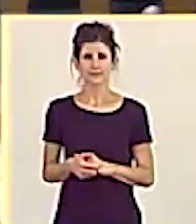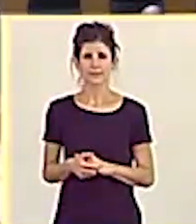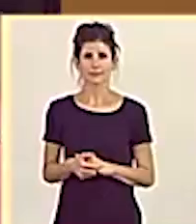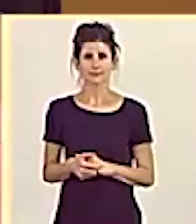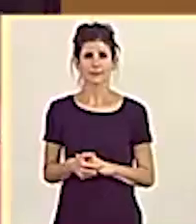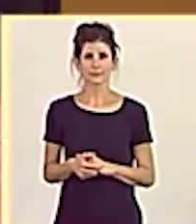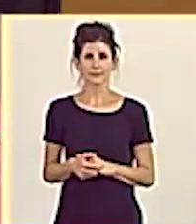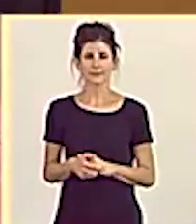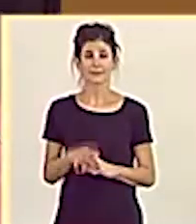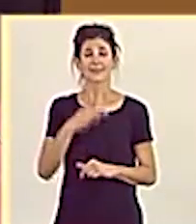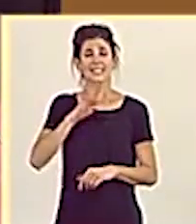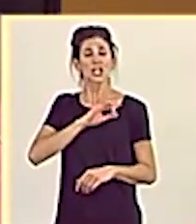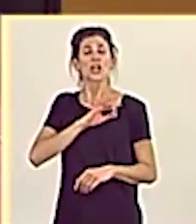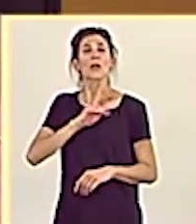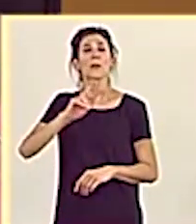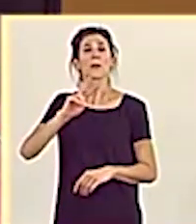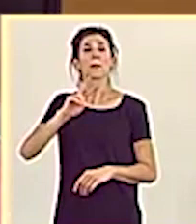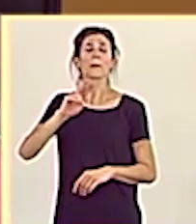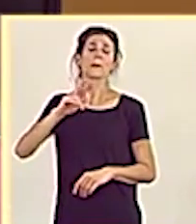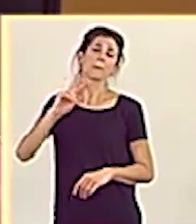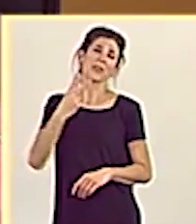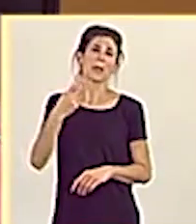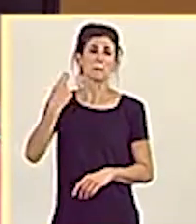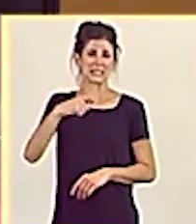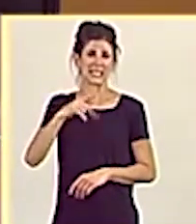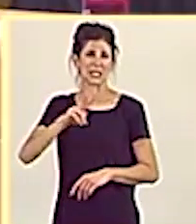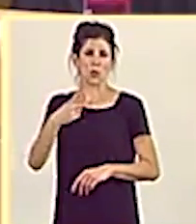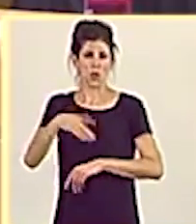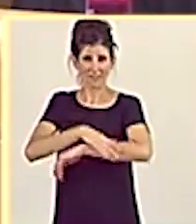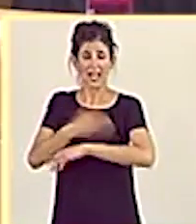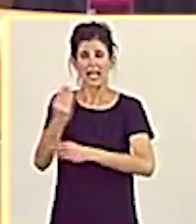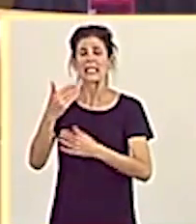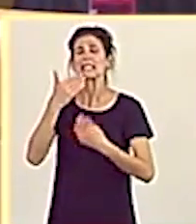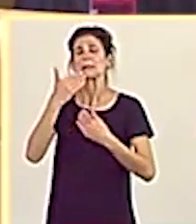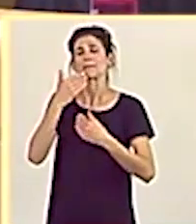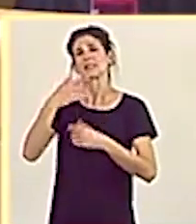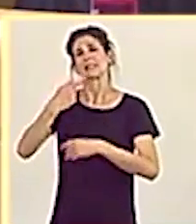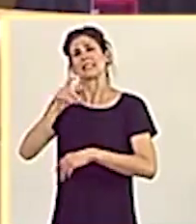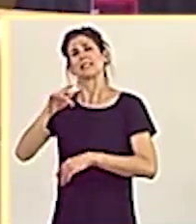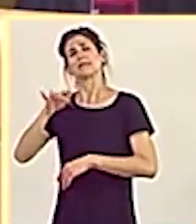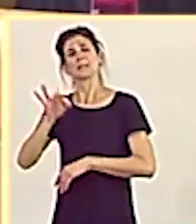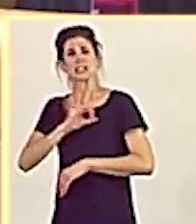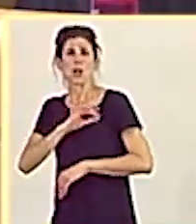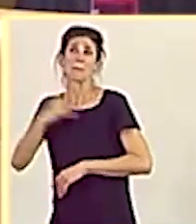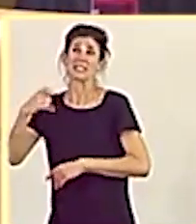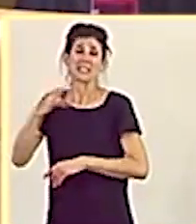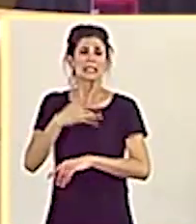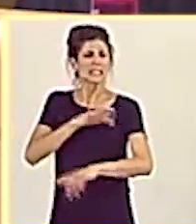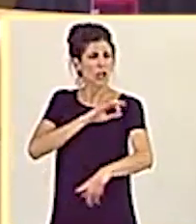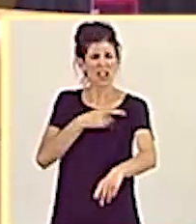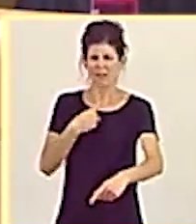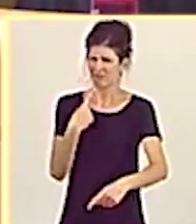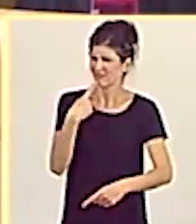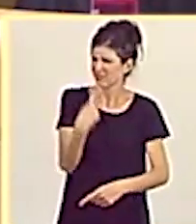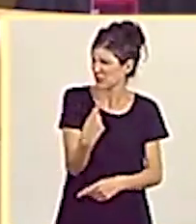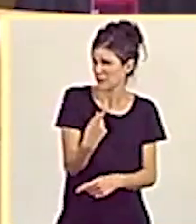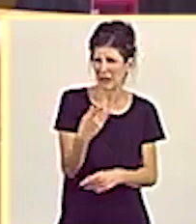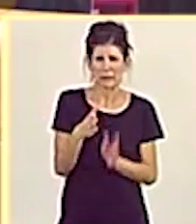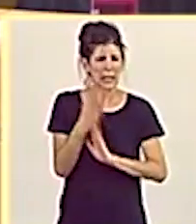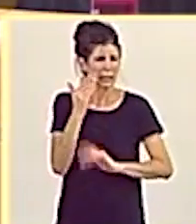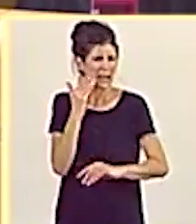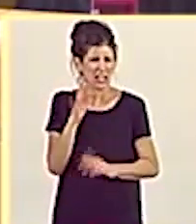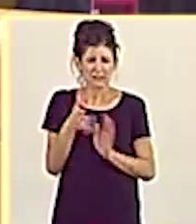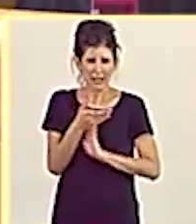Señor vicepresidente segundo del Gobierno. Gracias, señora presidenta. Señorías, se lo digo con todo el cariño y sin acritud.